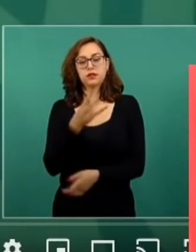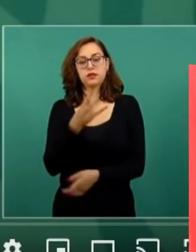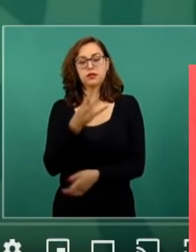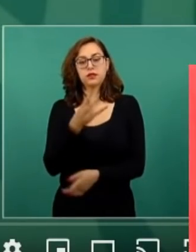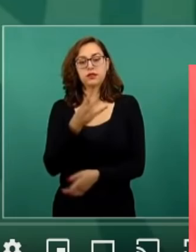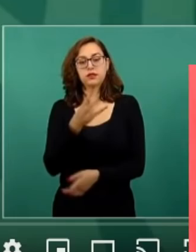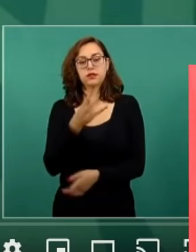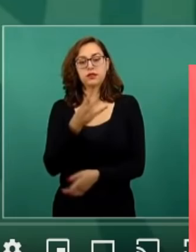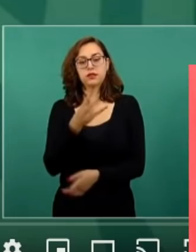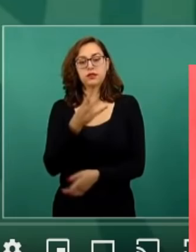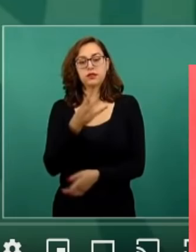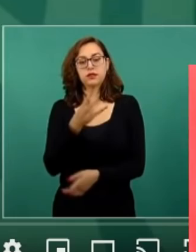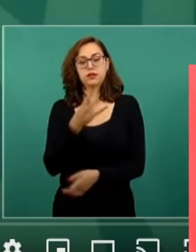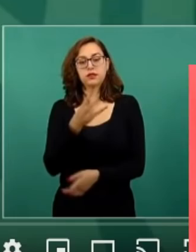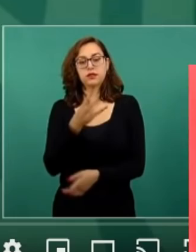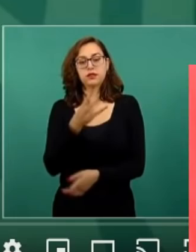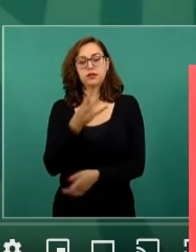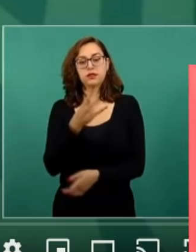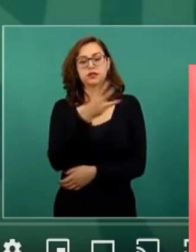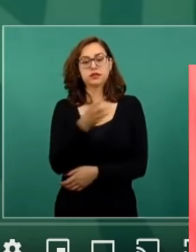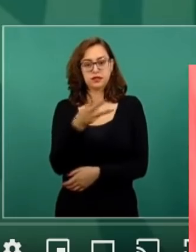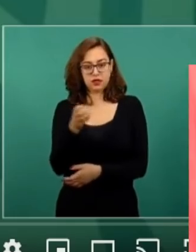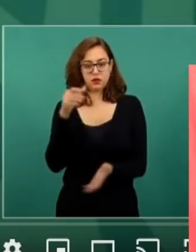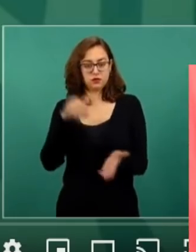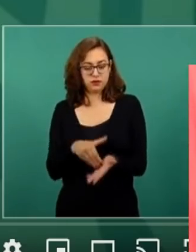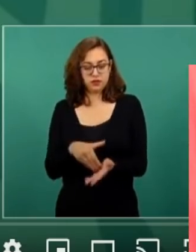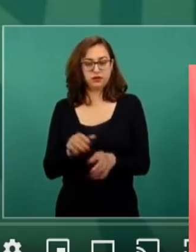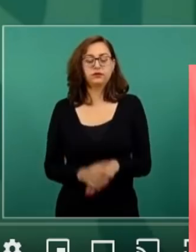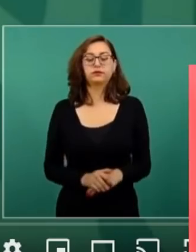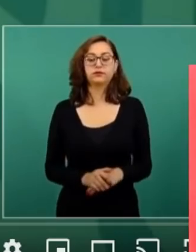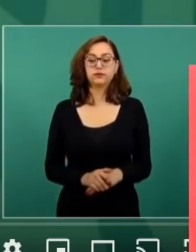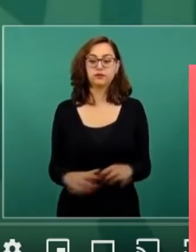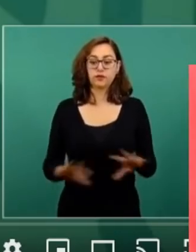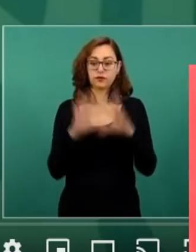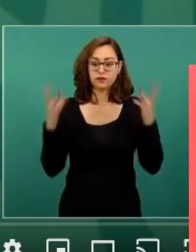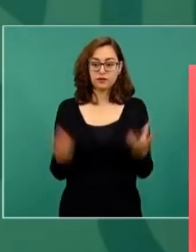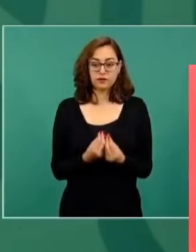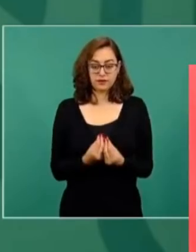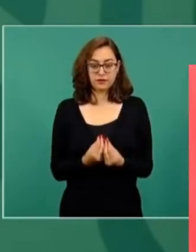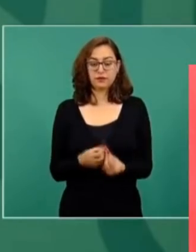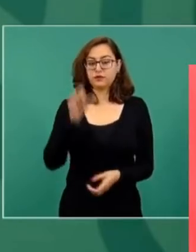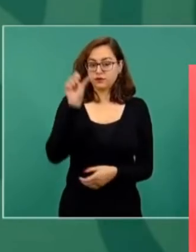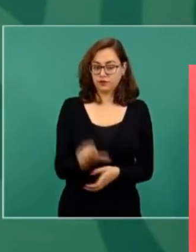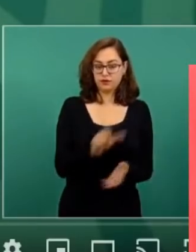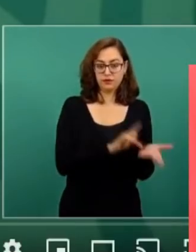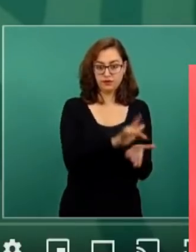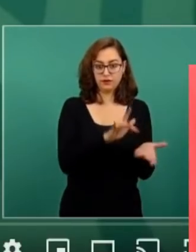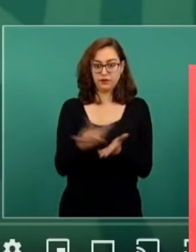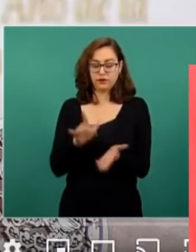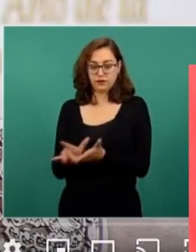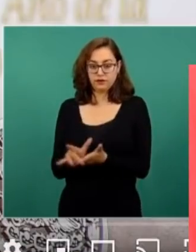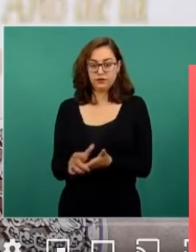Nadie se llevó los 400, bueno. El total de deportistas que hoy recibirán el estímulo